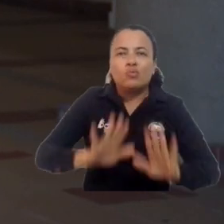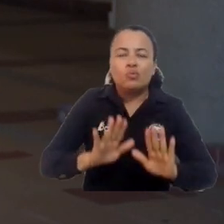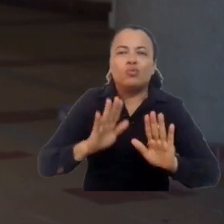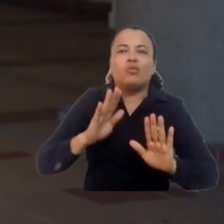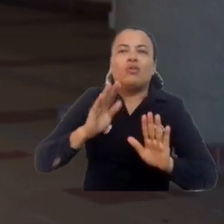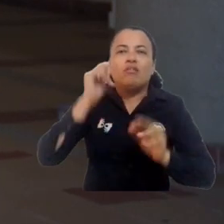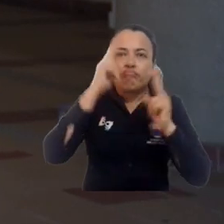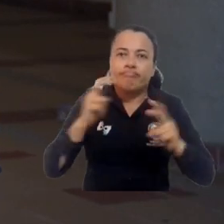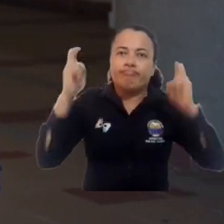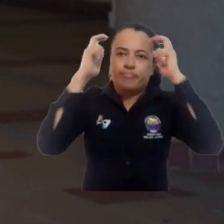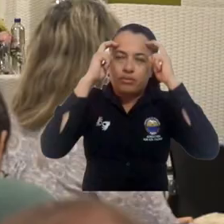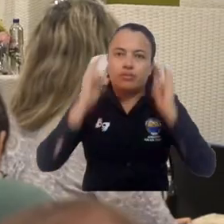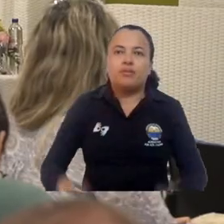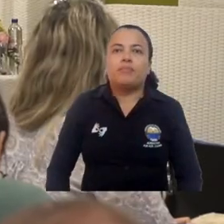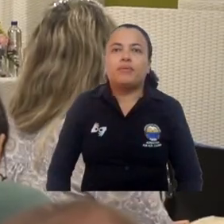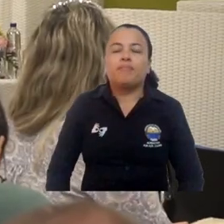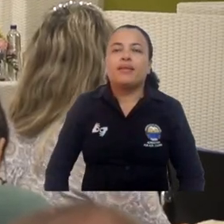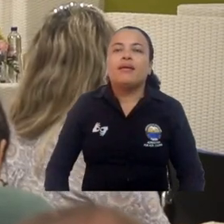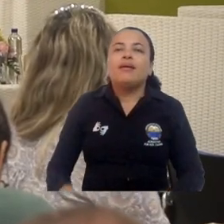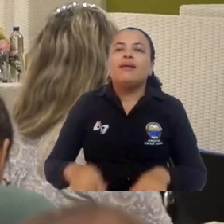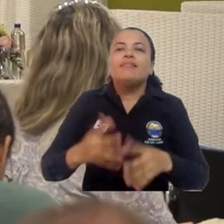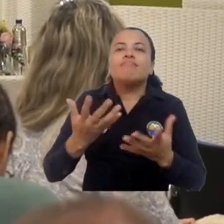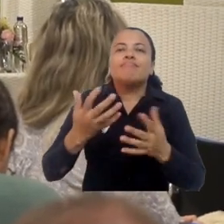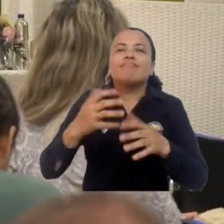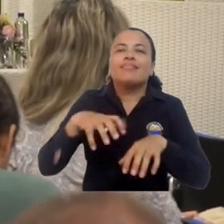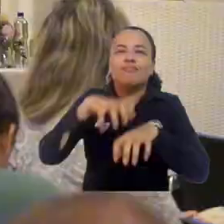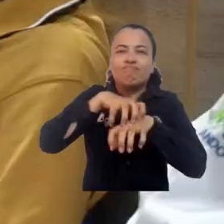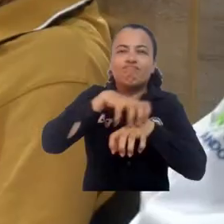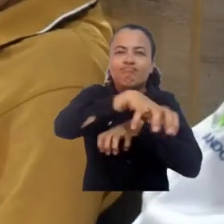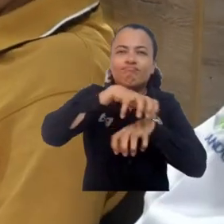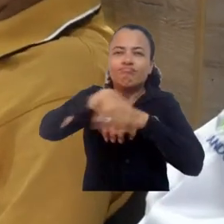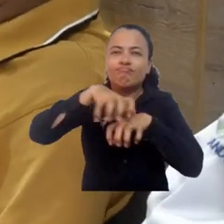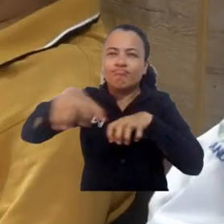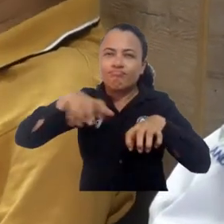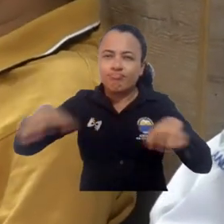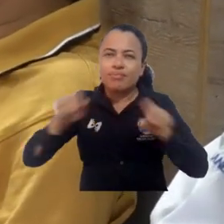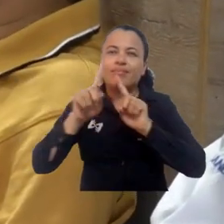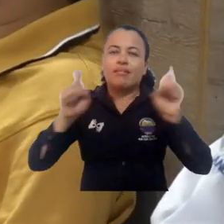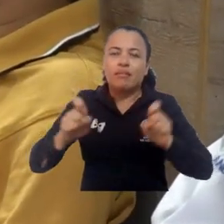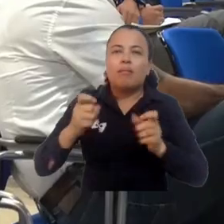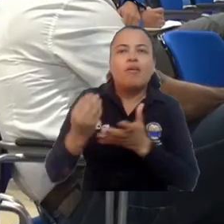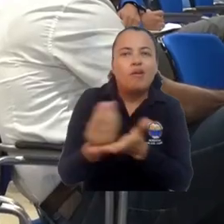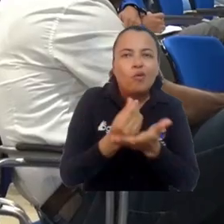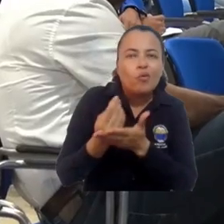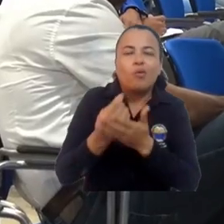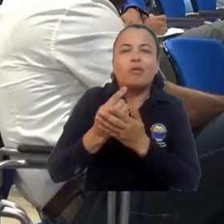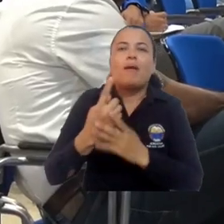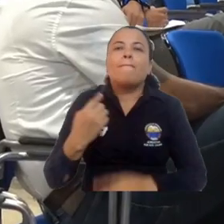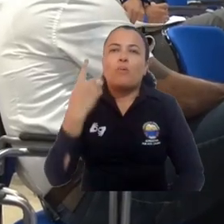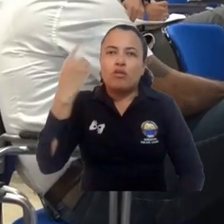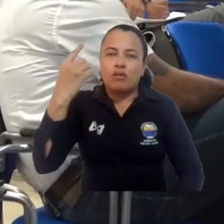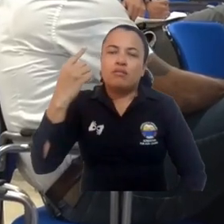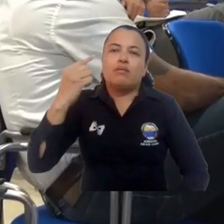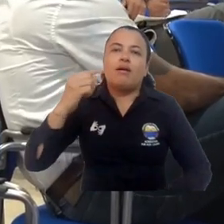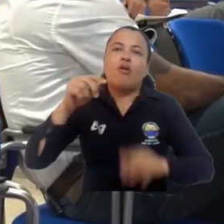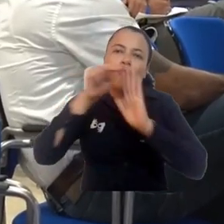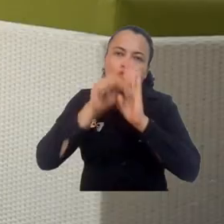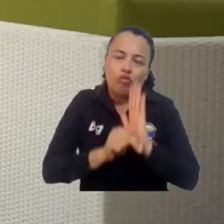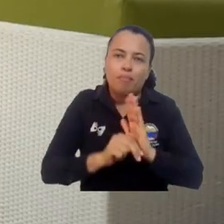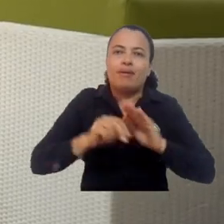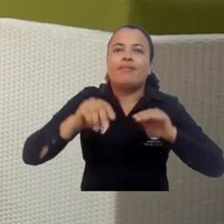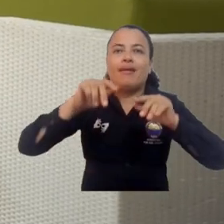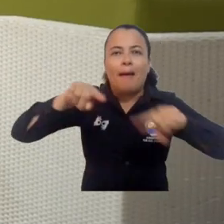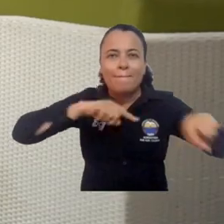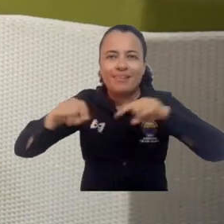nuestros conocimientos. La descentralización abordada desde perspectivas económicas, políticas, administrativas y territoriales